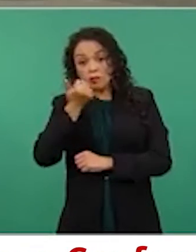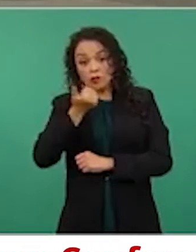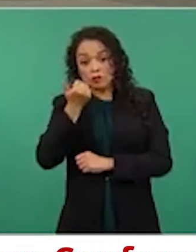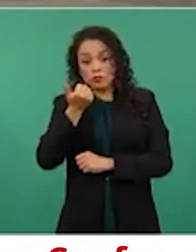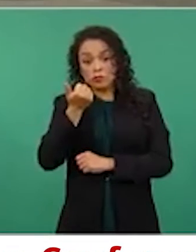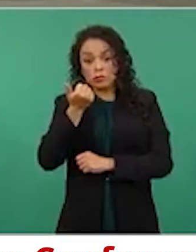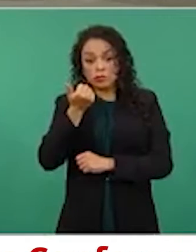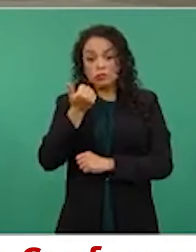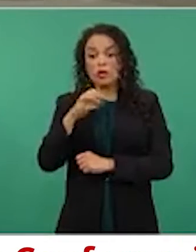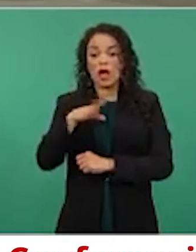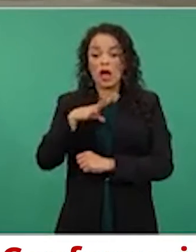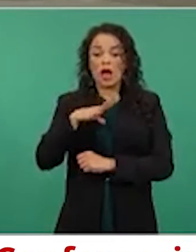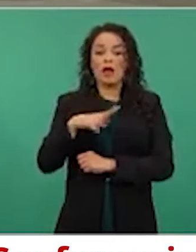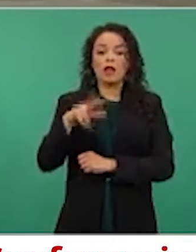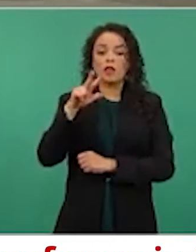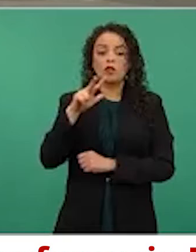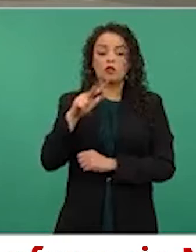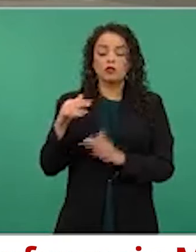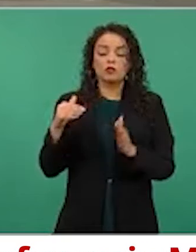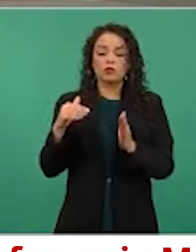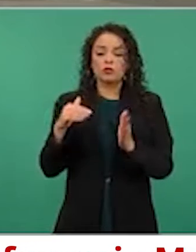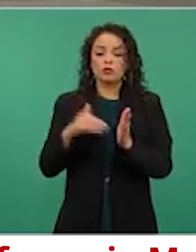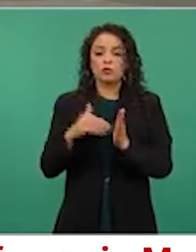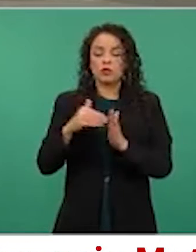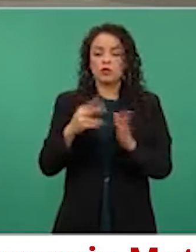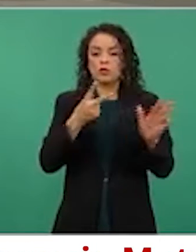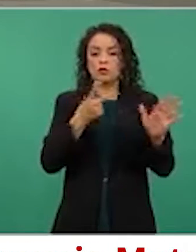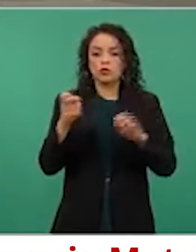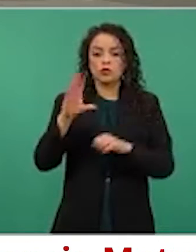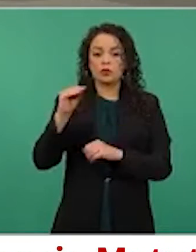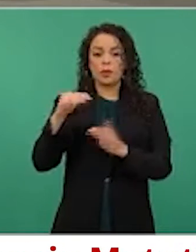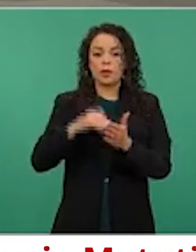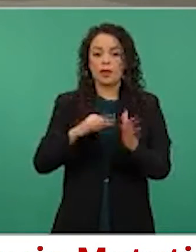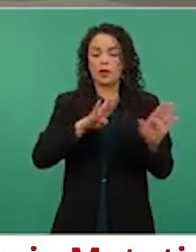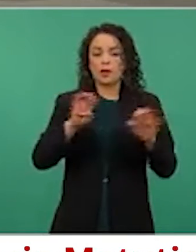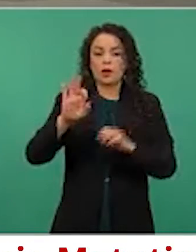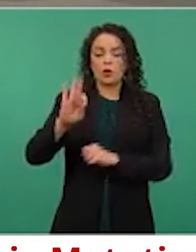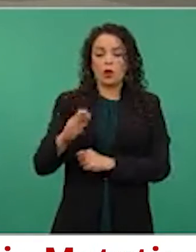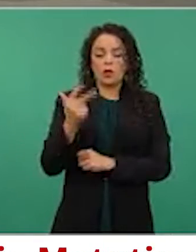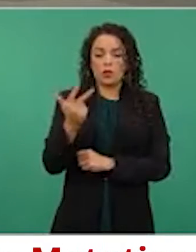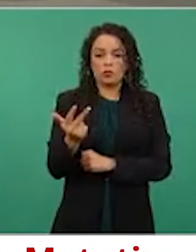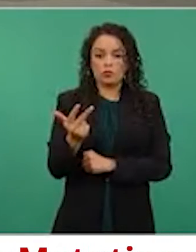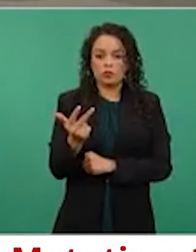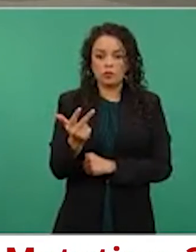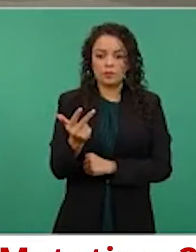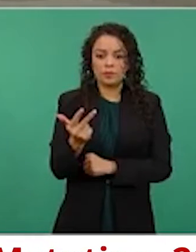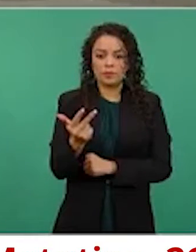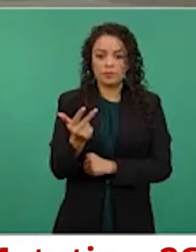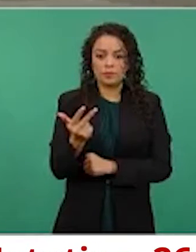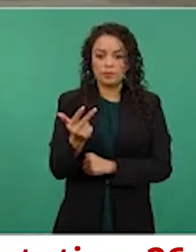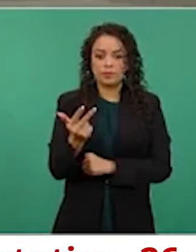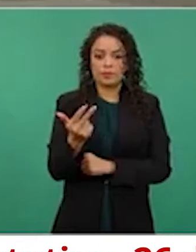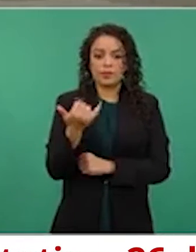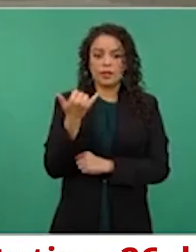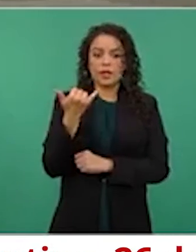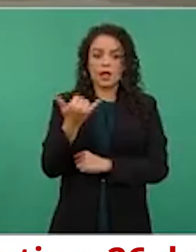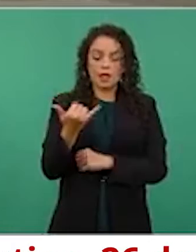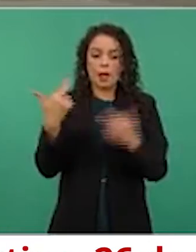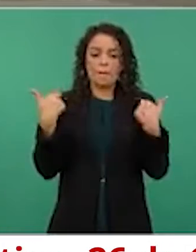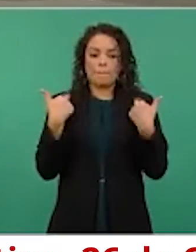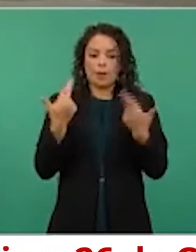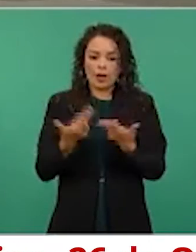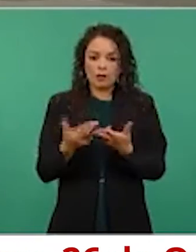una población de 18 millones 290 mil 948 y en lo referente a trabajadores de la educación,